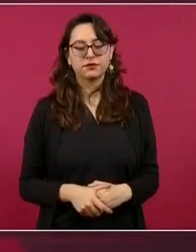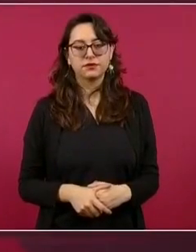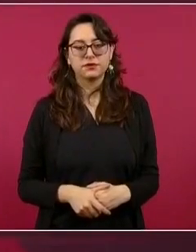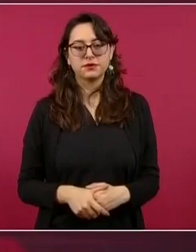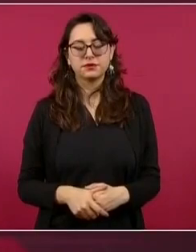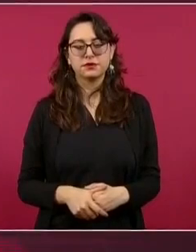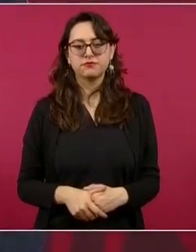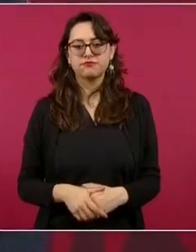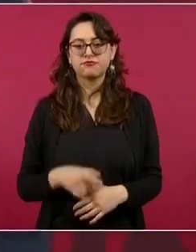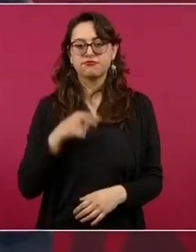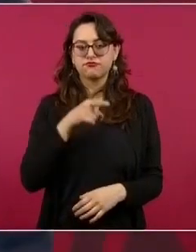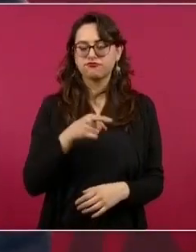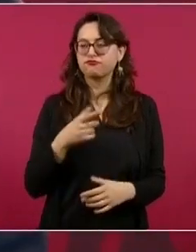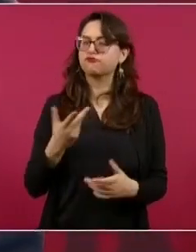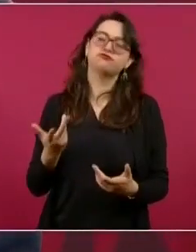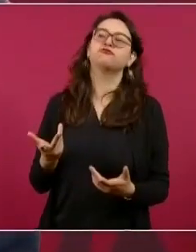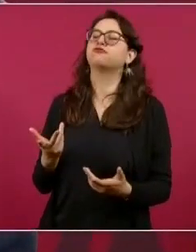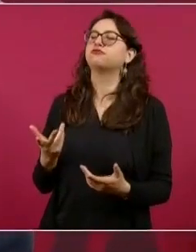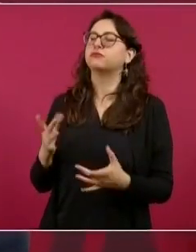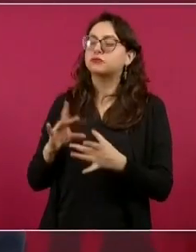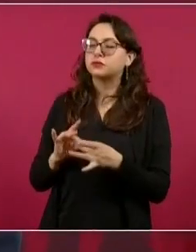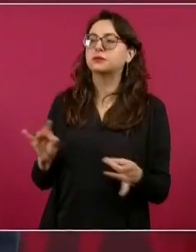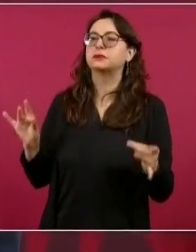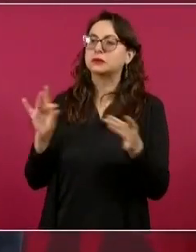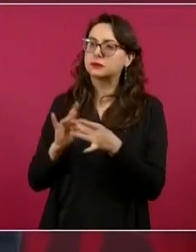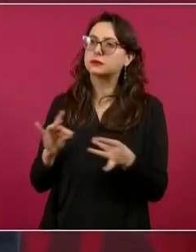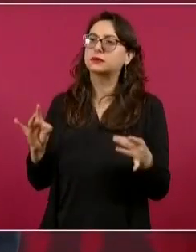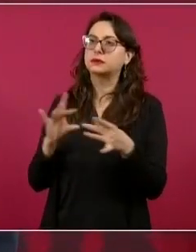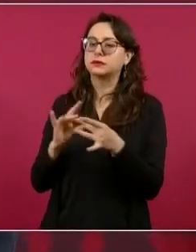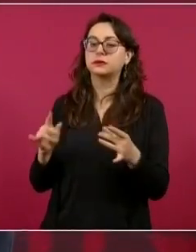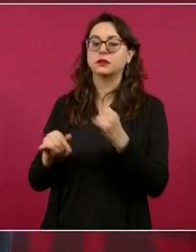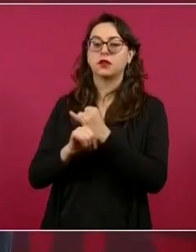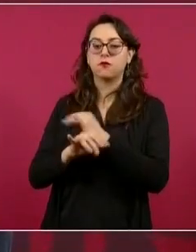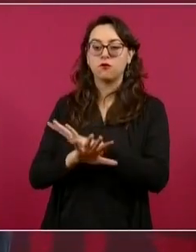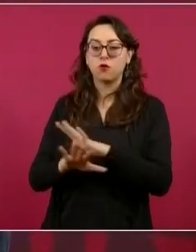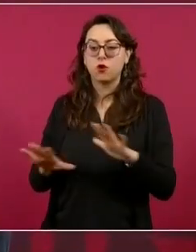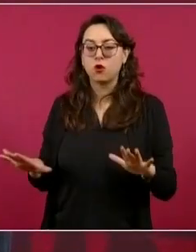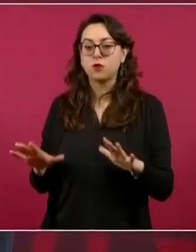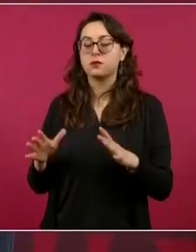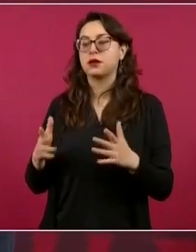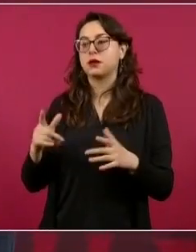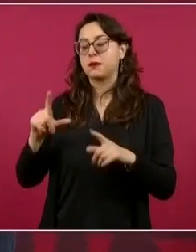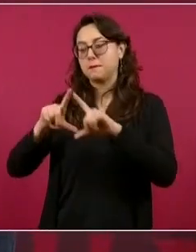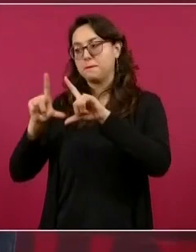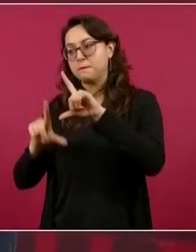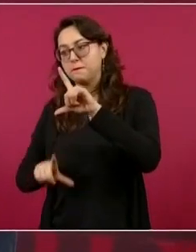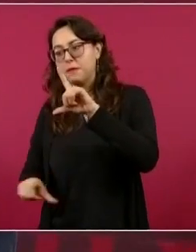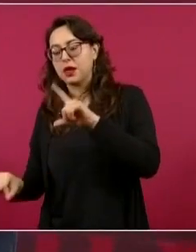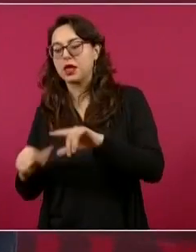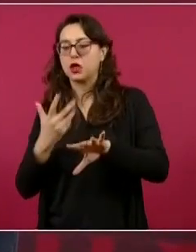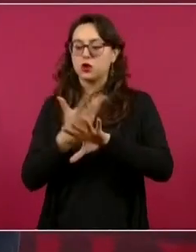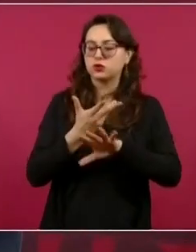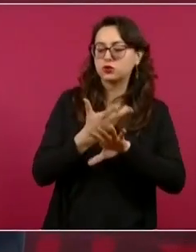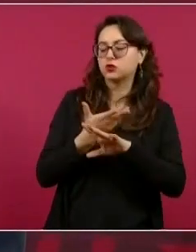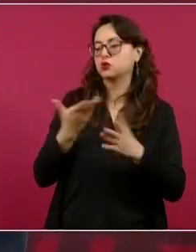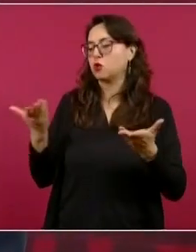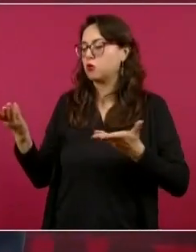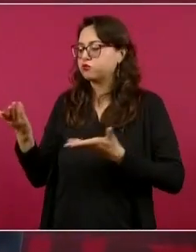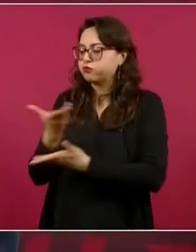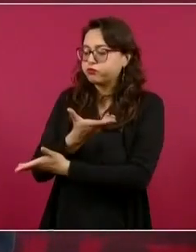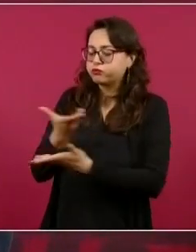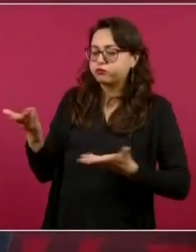Él estaba informando de la cooperación que hay entre los gobiernos.